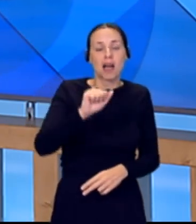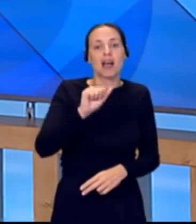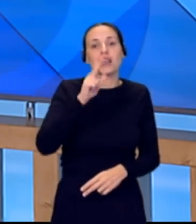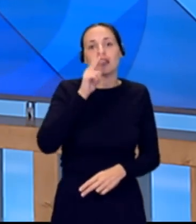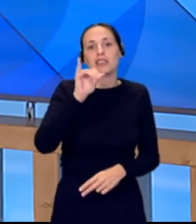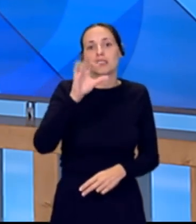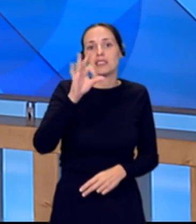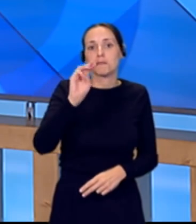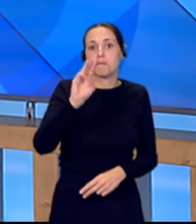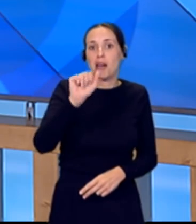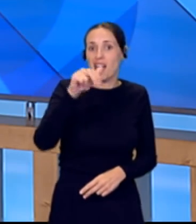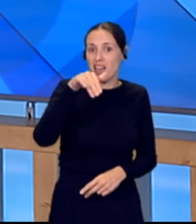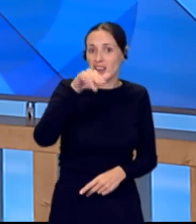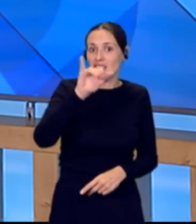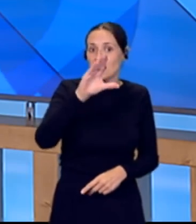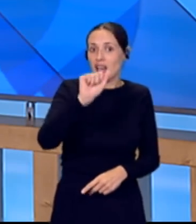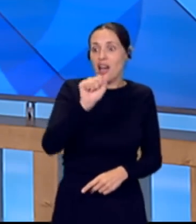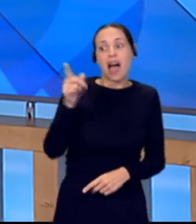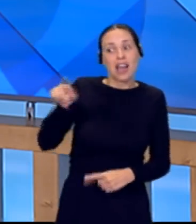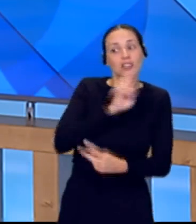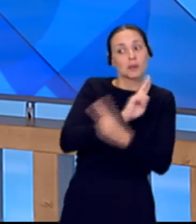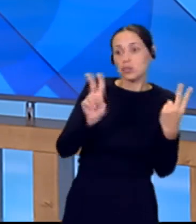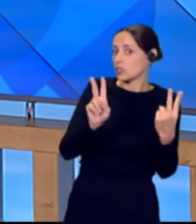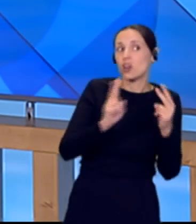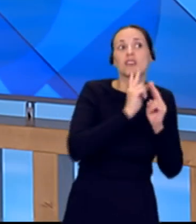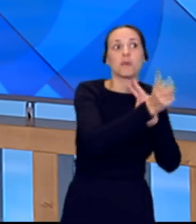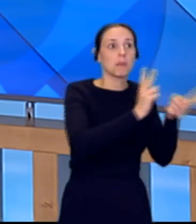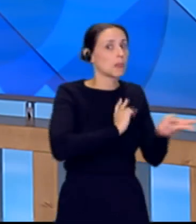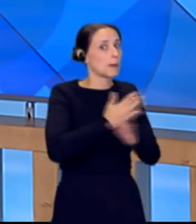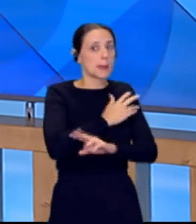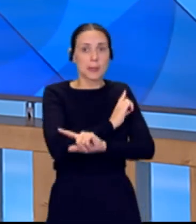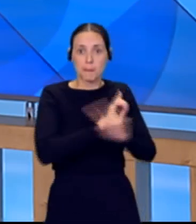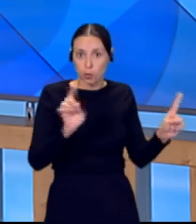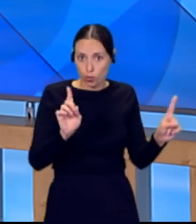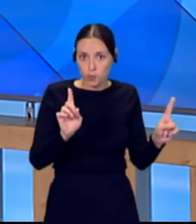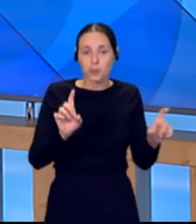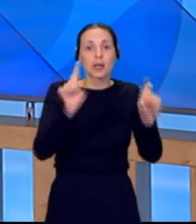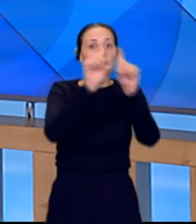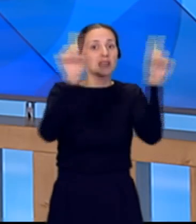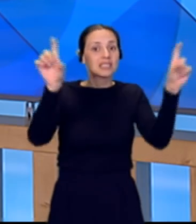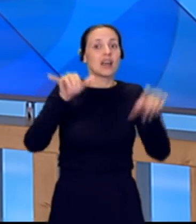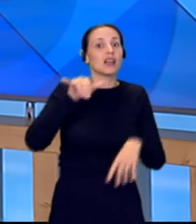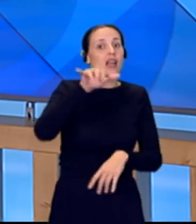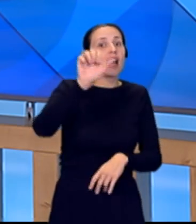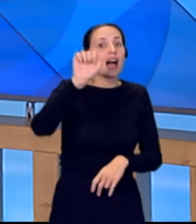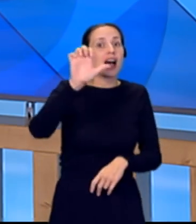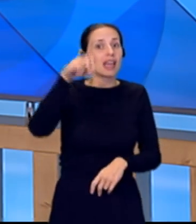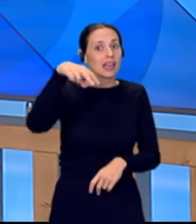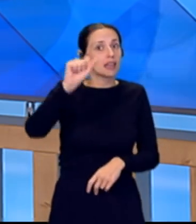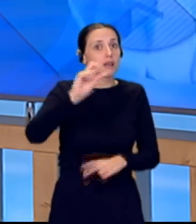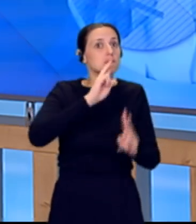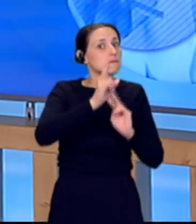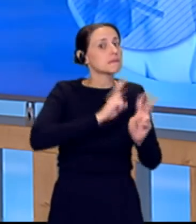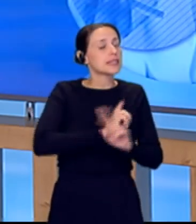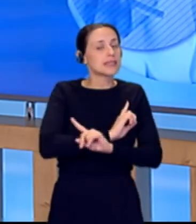respuesta ni a ellos ni tampoco a nosotros. Y tampoco Aena ha querido pronunciarse en este sentido. Vamos